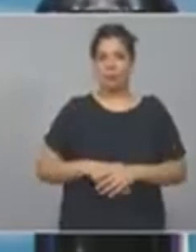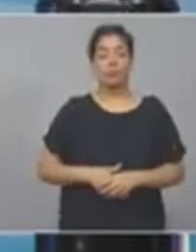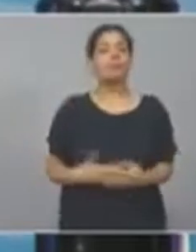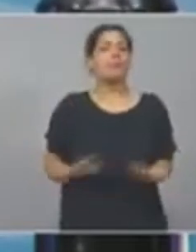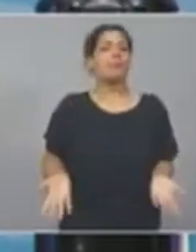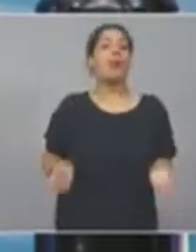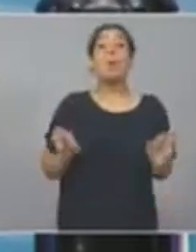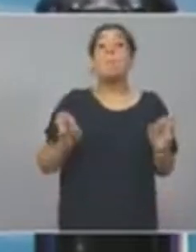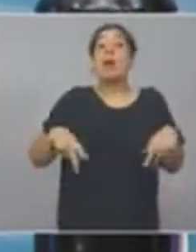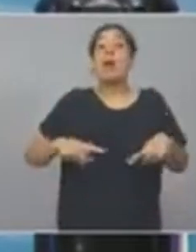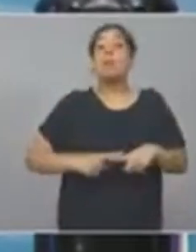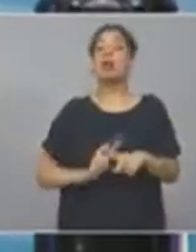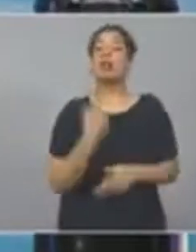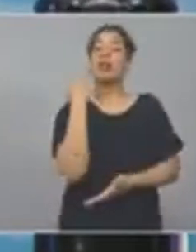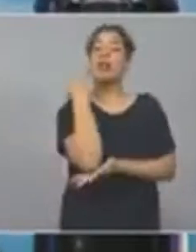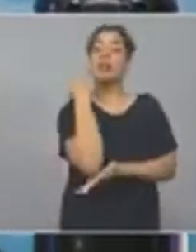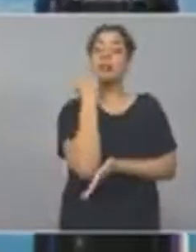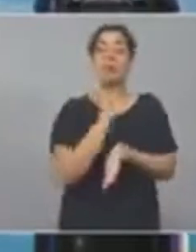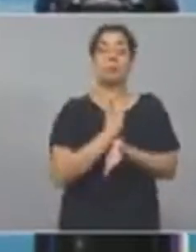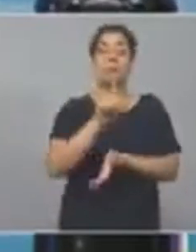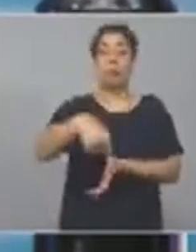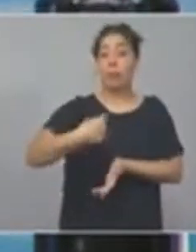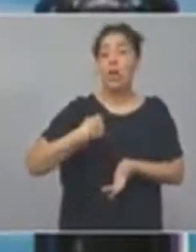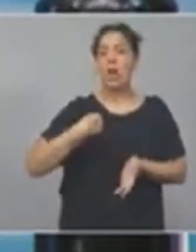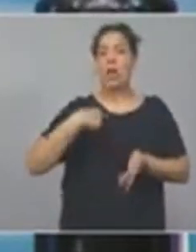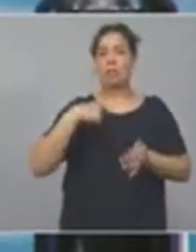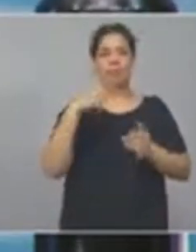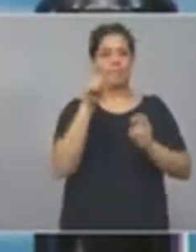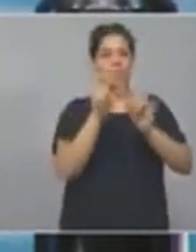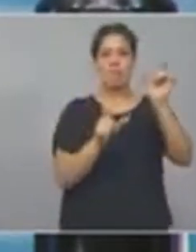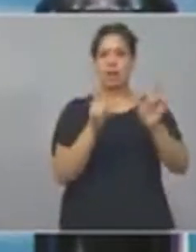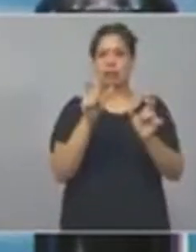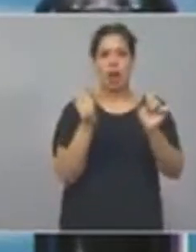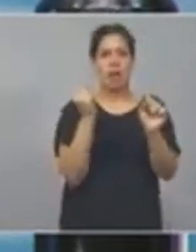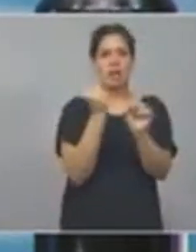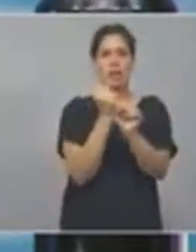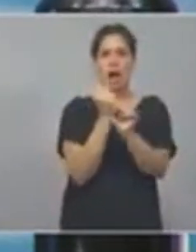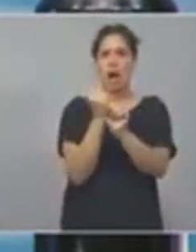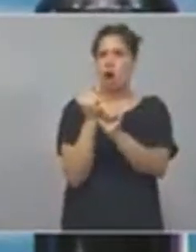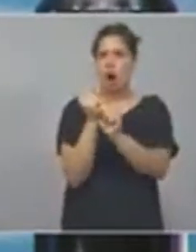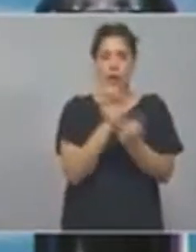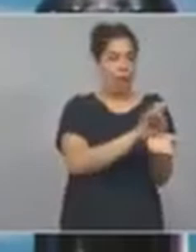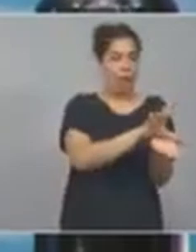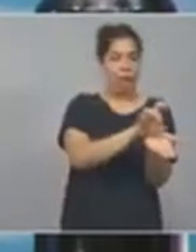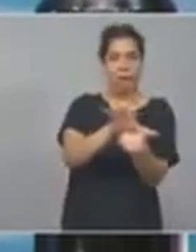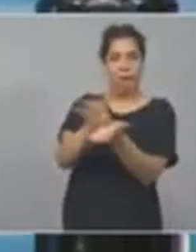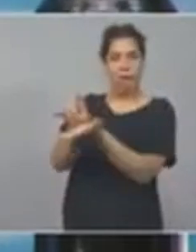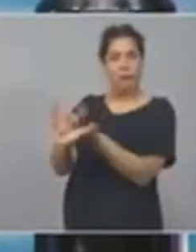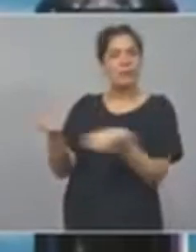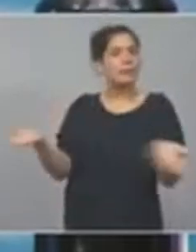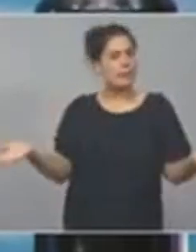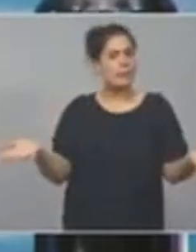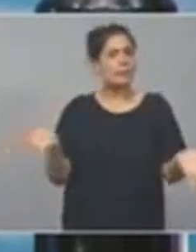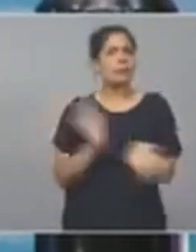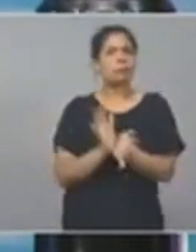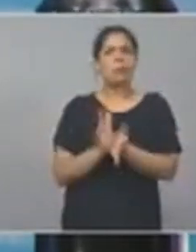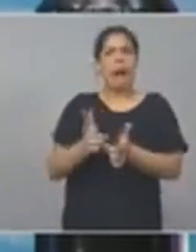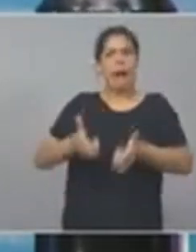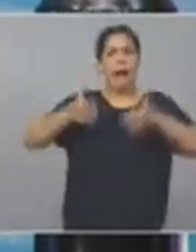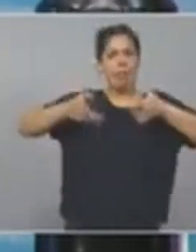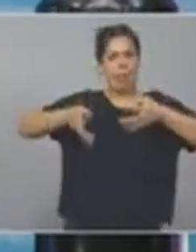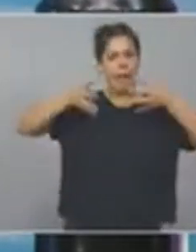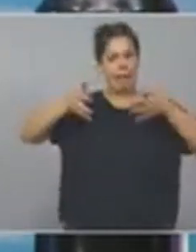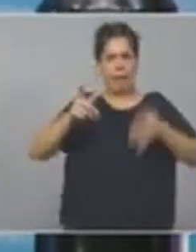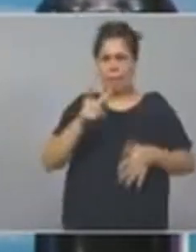una política económica que genera desempleo y genera desindustrialización, que ataca a la producción en todas sus formas y a las condiciones